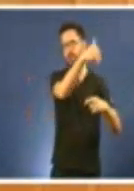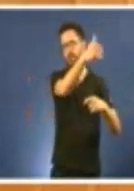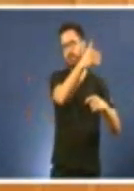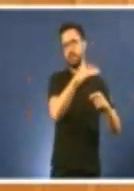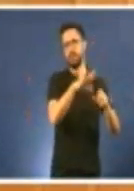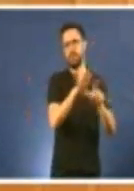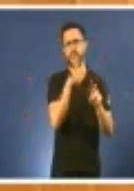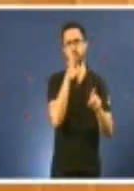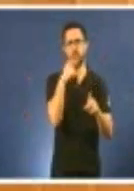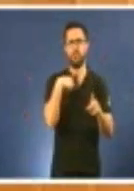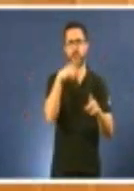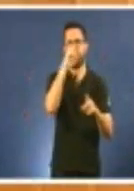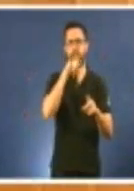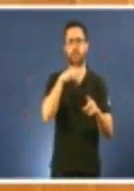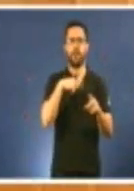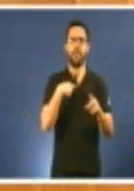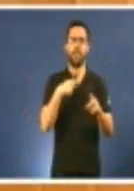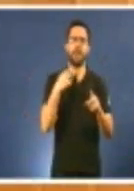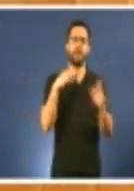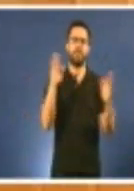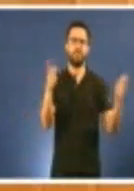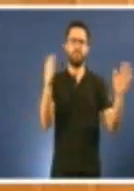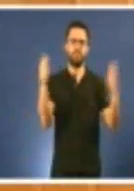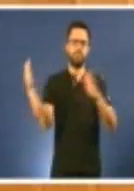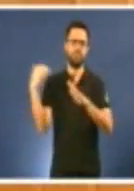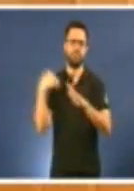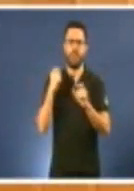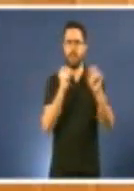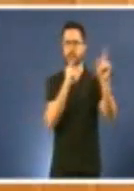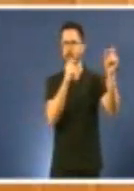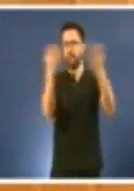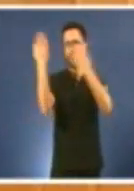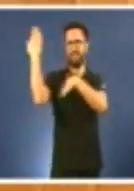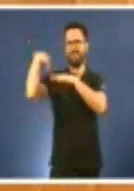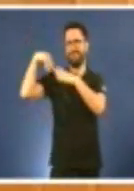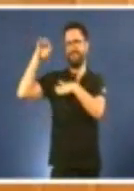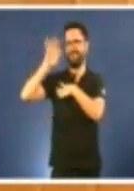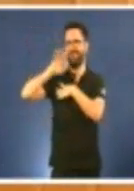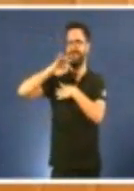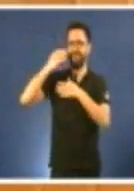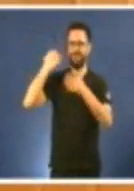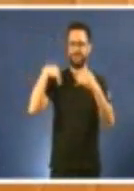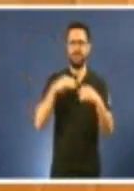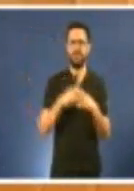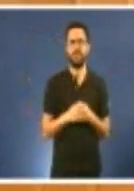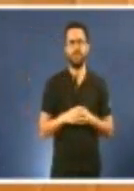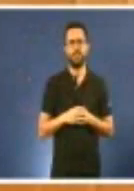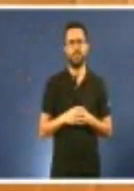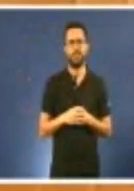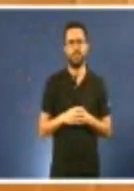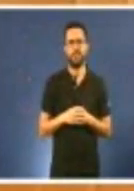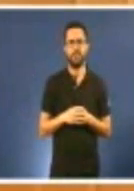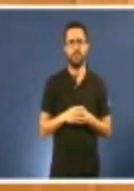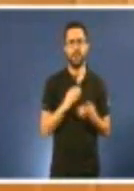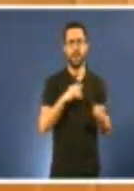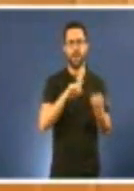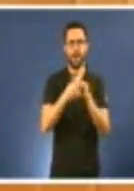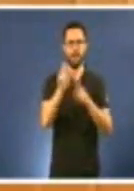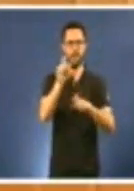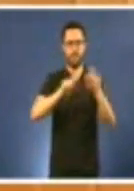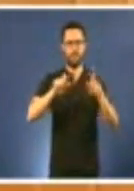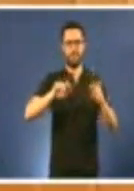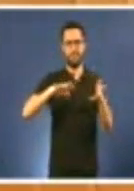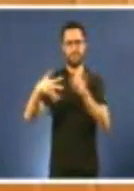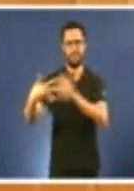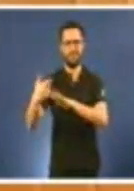clásicos episodios migratorios galegos. O cambio demográfico se está acelerando a un ritmo moi rápido. O envellecemento da